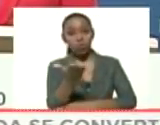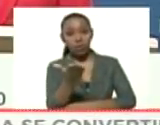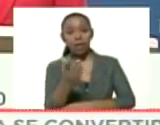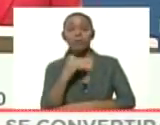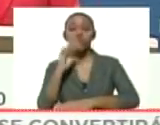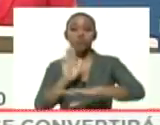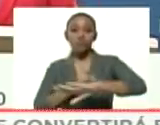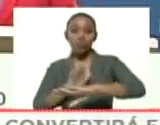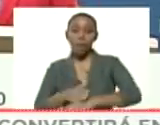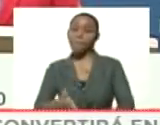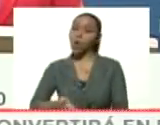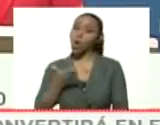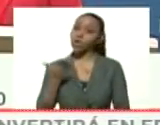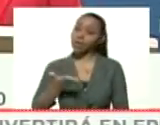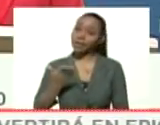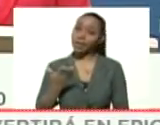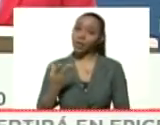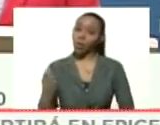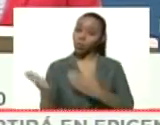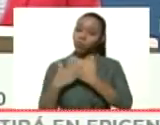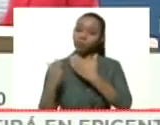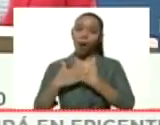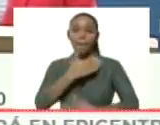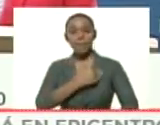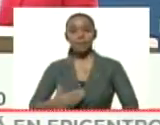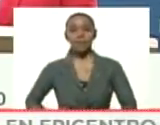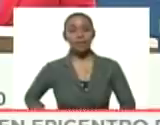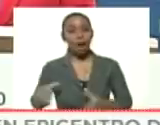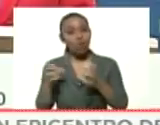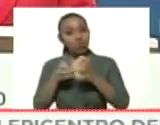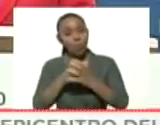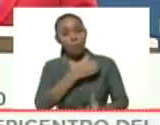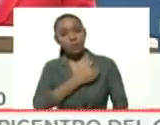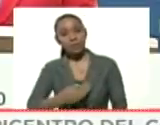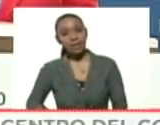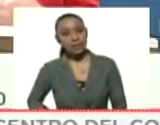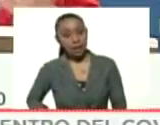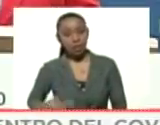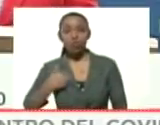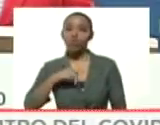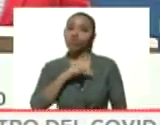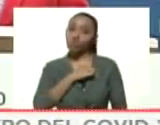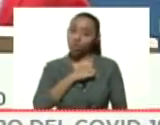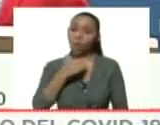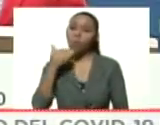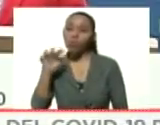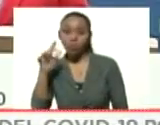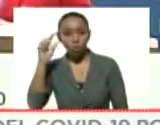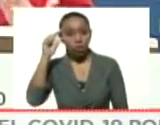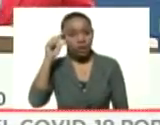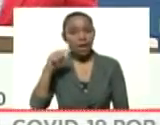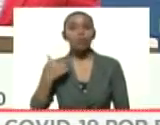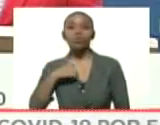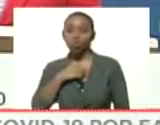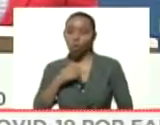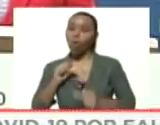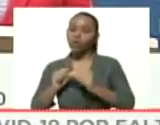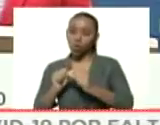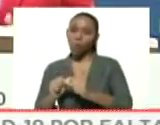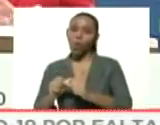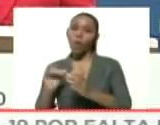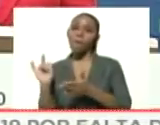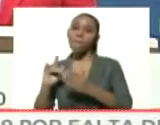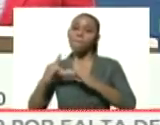anuncios importantes que nos ha indicado el presidente a la comisión presidencial y nosotros en los próximos días seguiremos con el puente